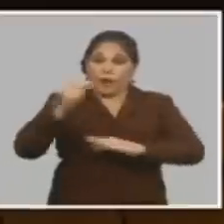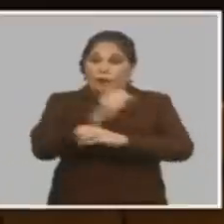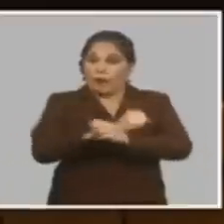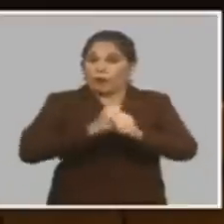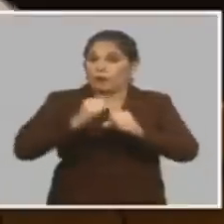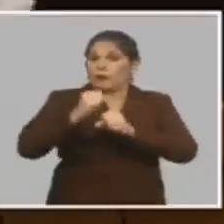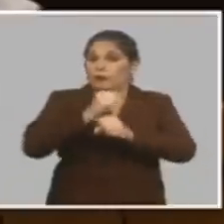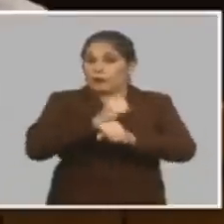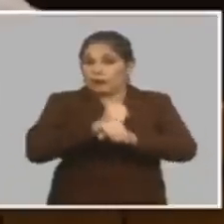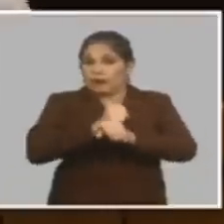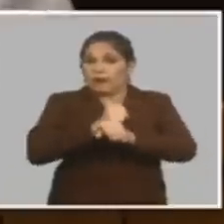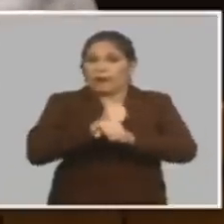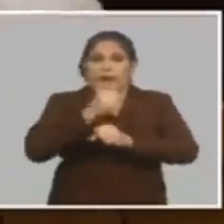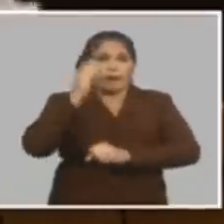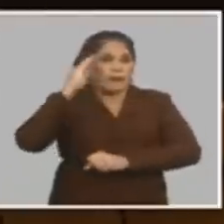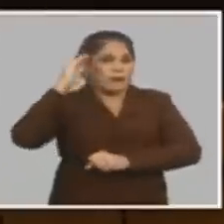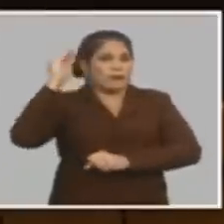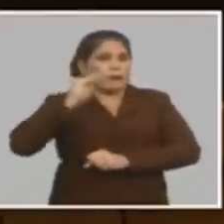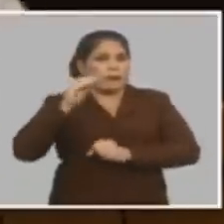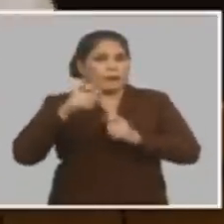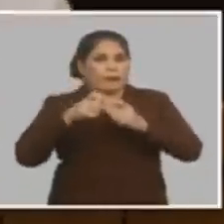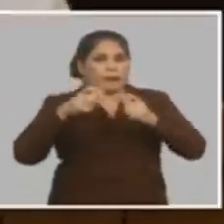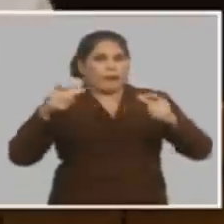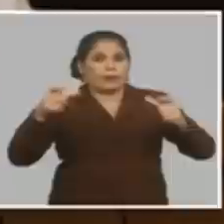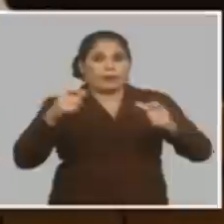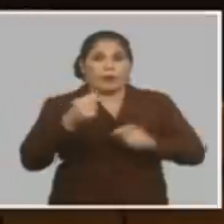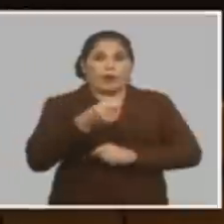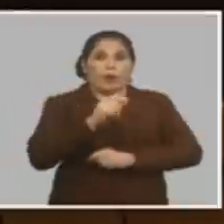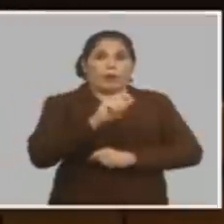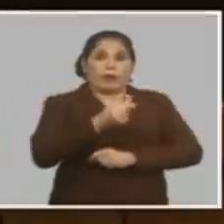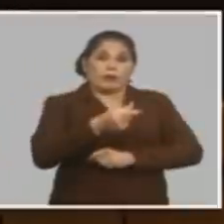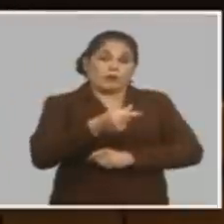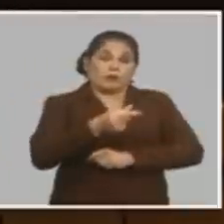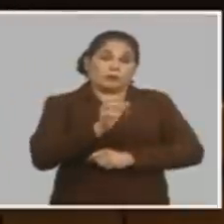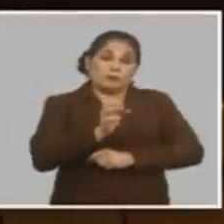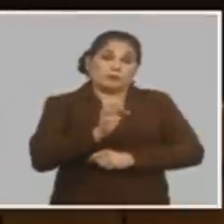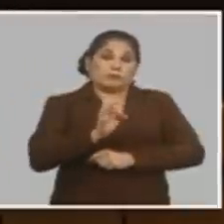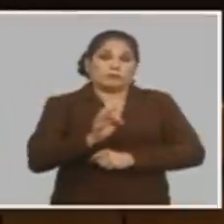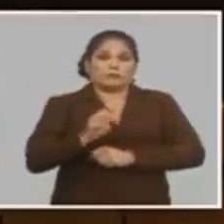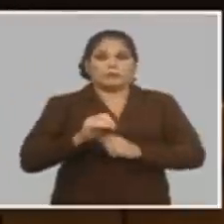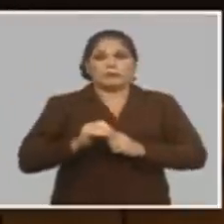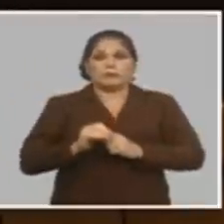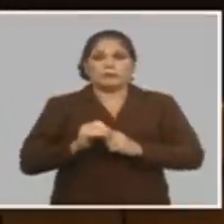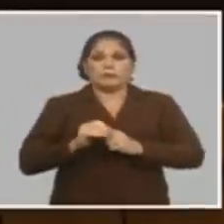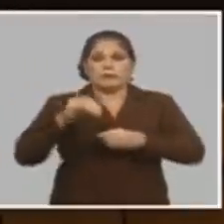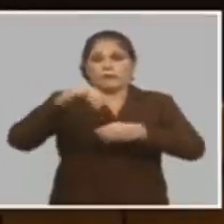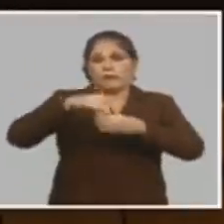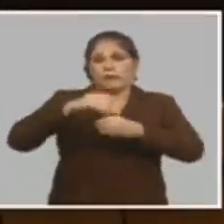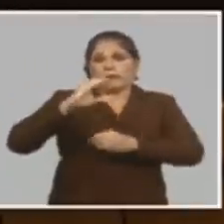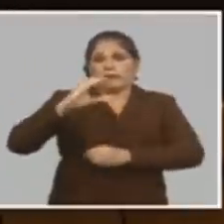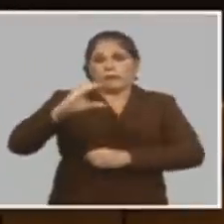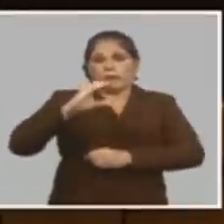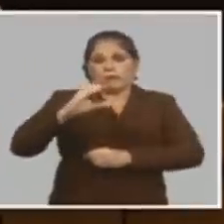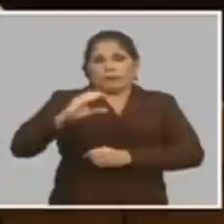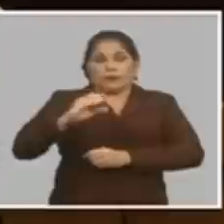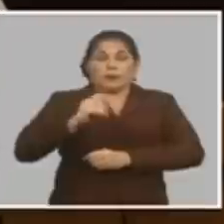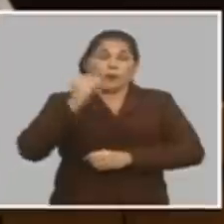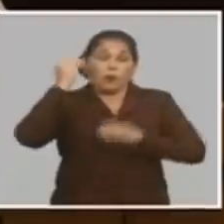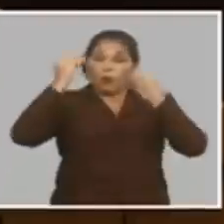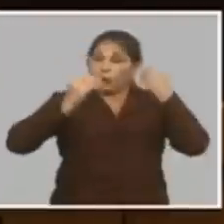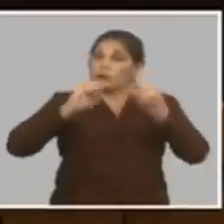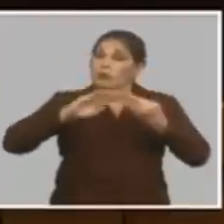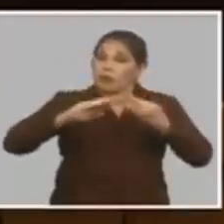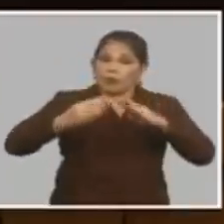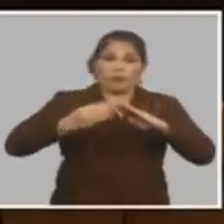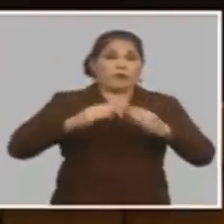y reconocimos el crecimiento de los precios por la devaluación y por el incremento de salario yo creo que esta es una